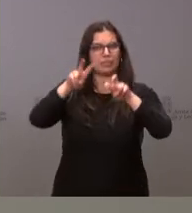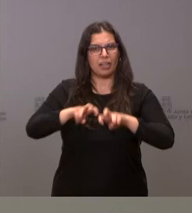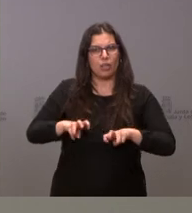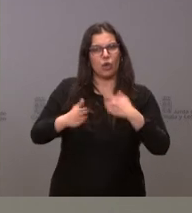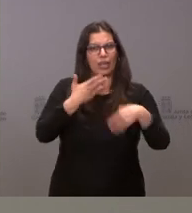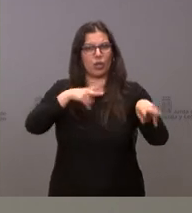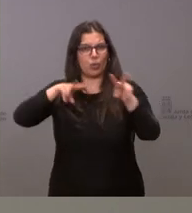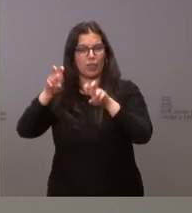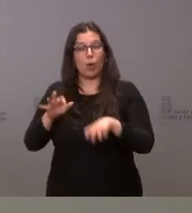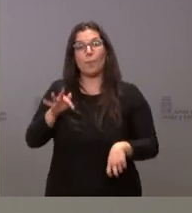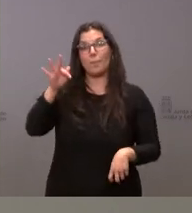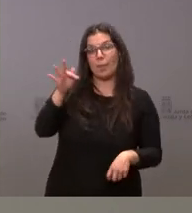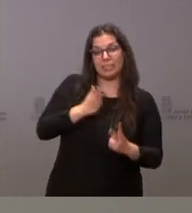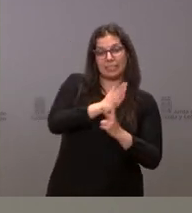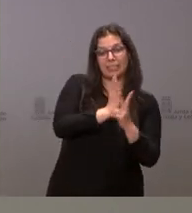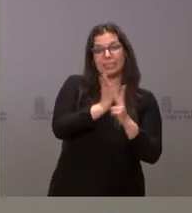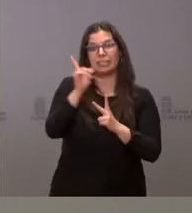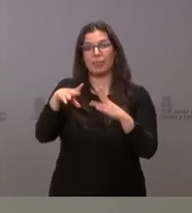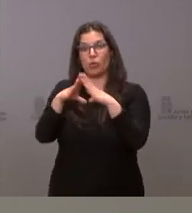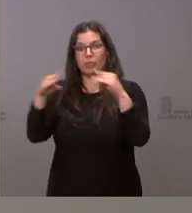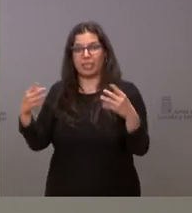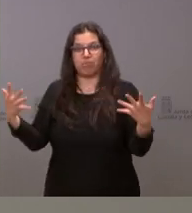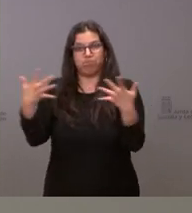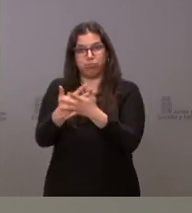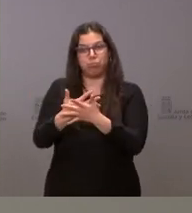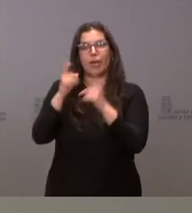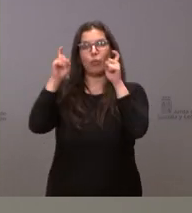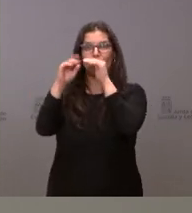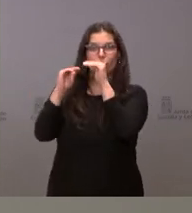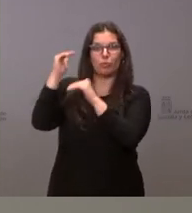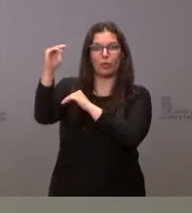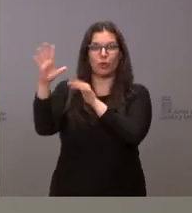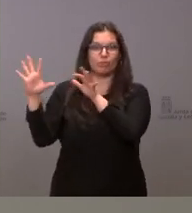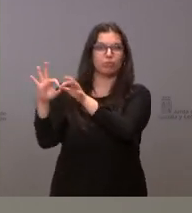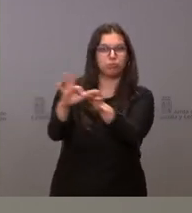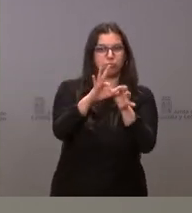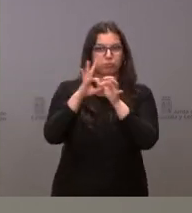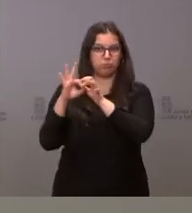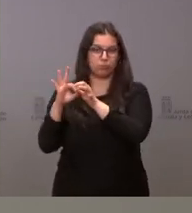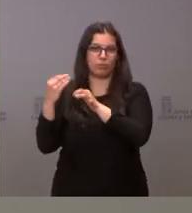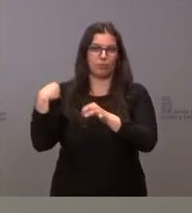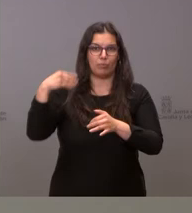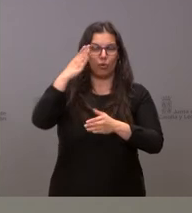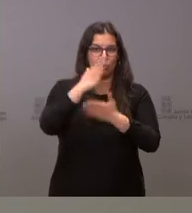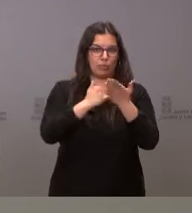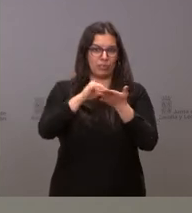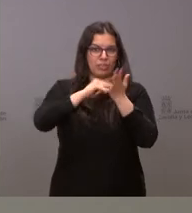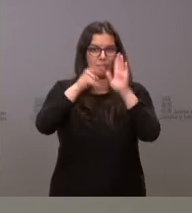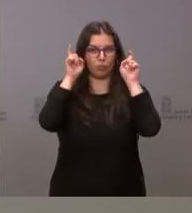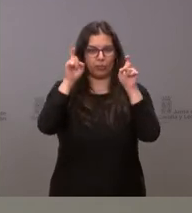innovación y la parte de la universidad como educación superior encajada en toda la educación de la comunidad de Castilla y León.